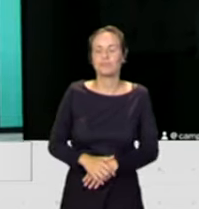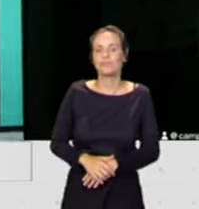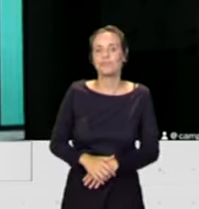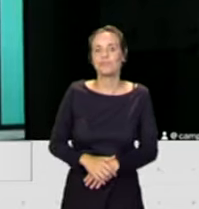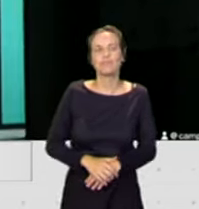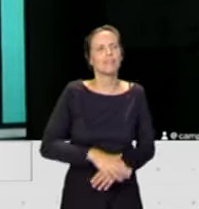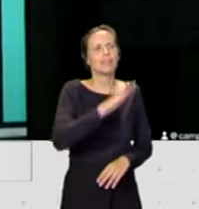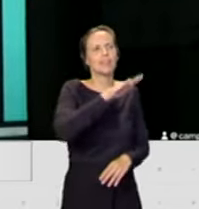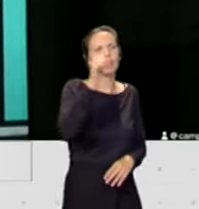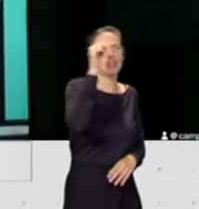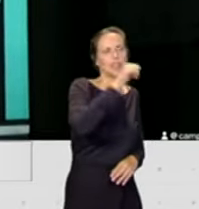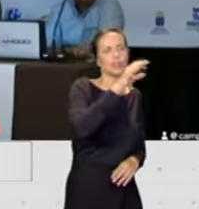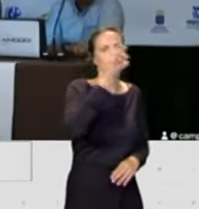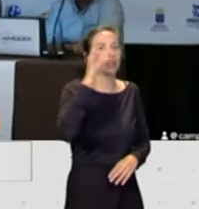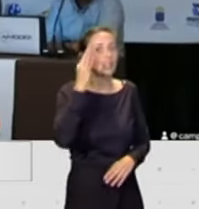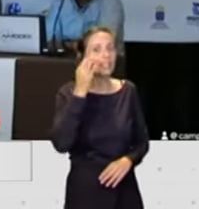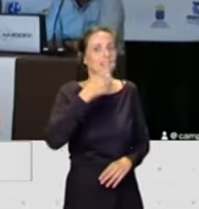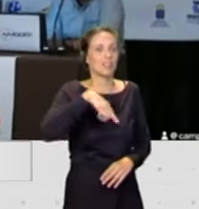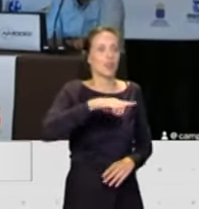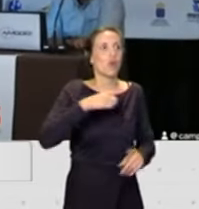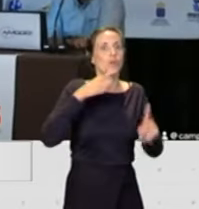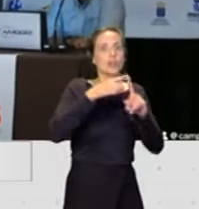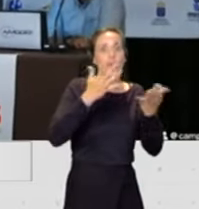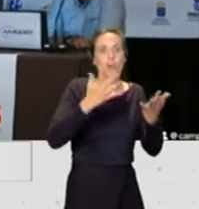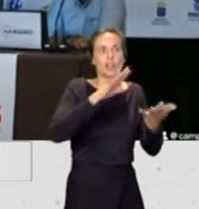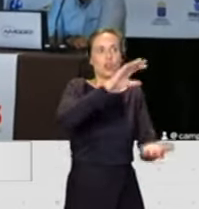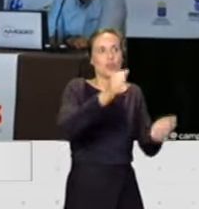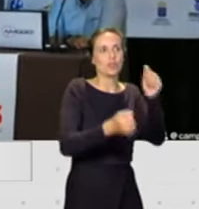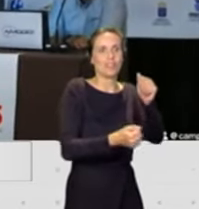aspiración me imagino será, pues dedicarse a la lucha canaria o practicarla.